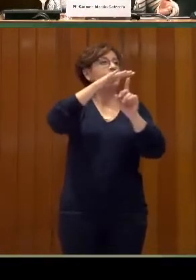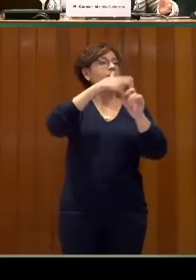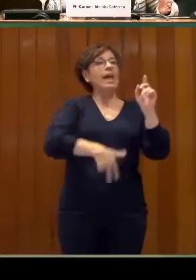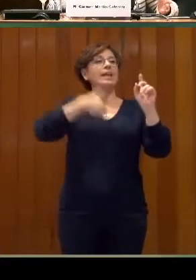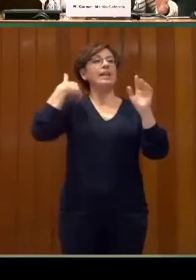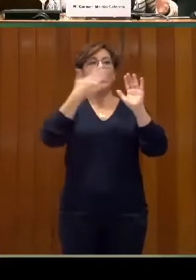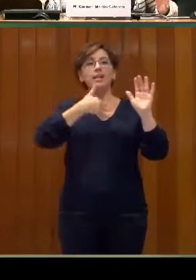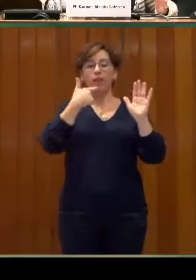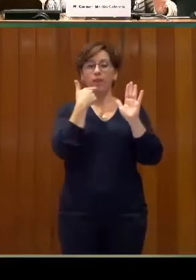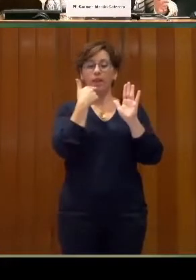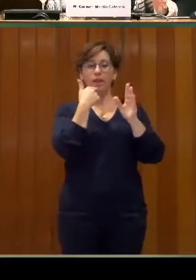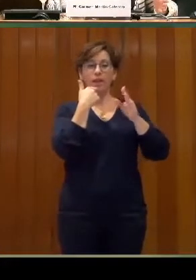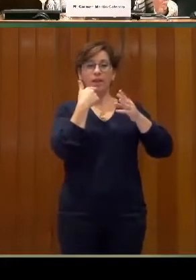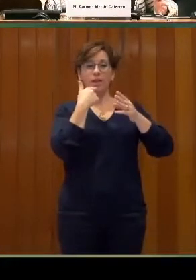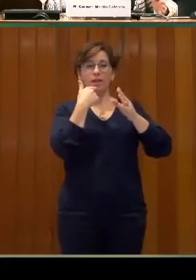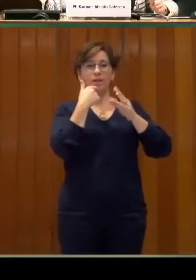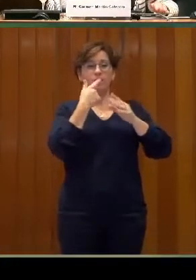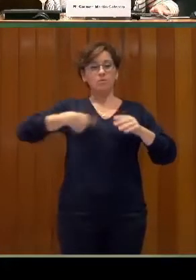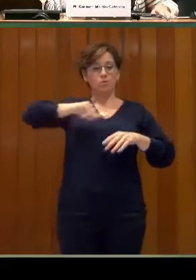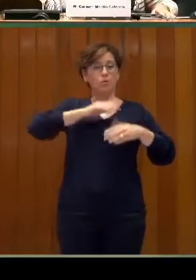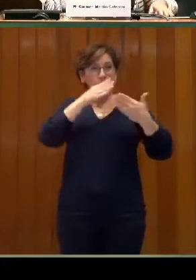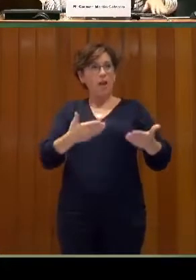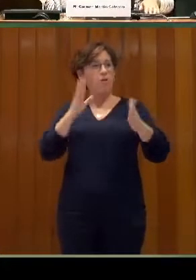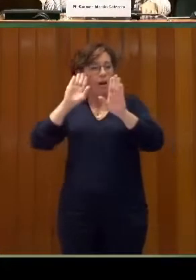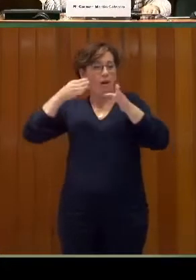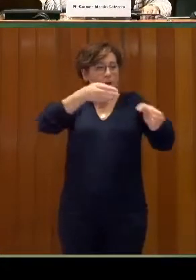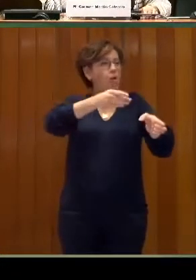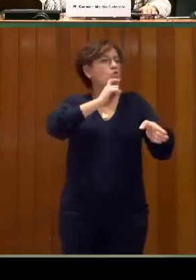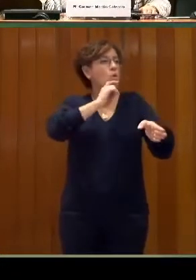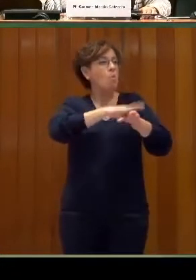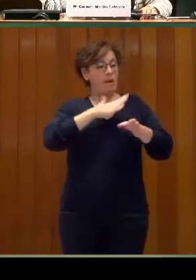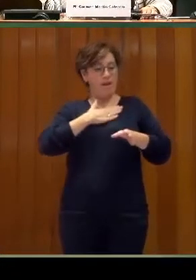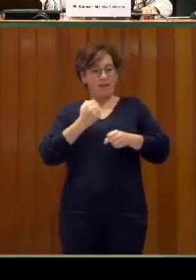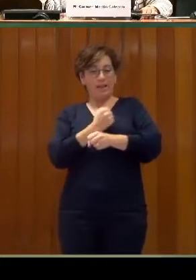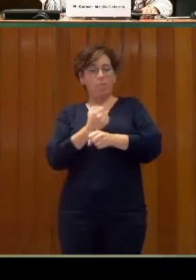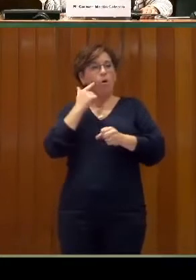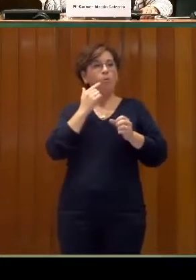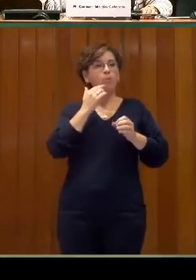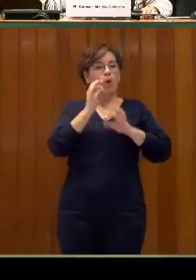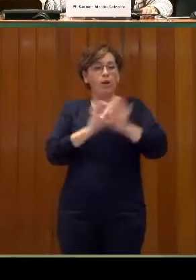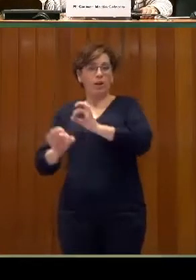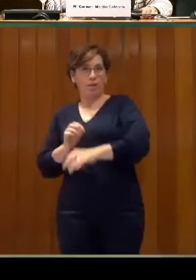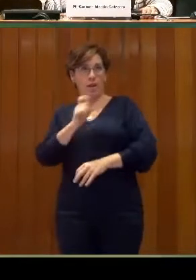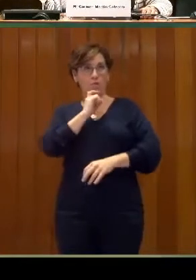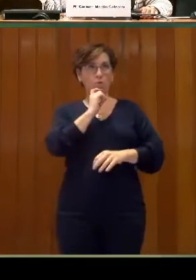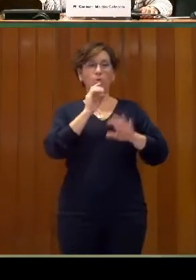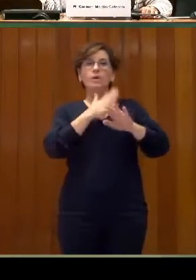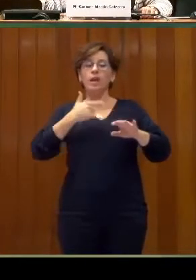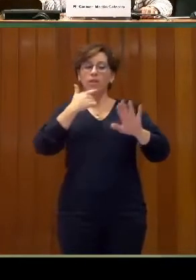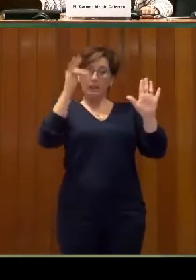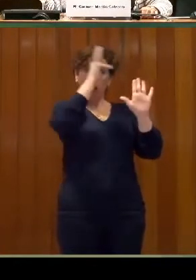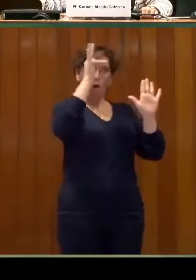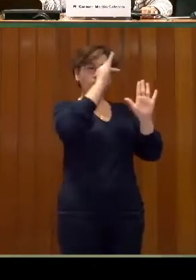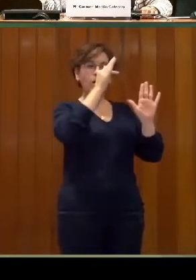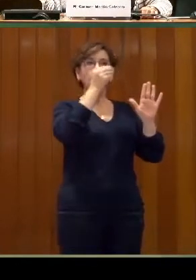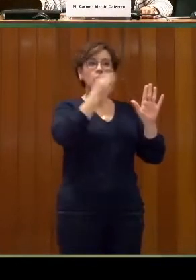en los que más nos fijamos para ordenar nuestro trabajo, ¿no? Es cómo pasamos un poco de esa teoría a la práctica